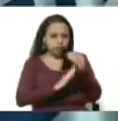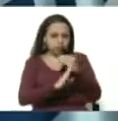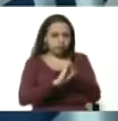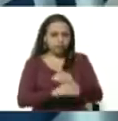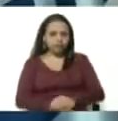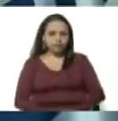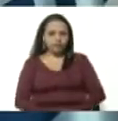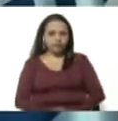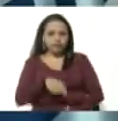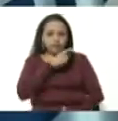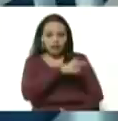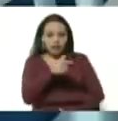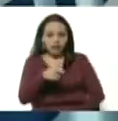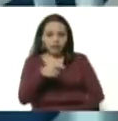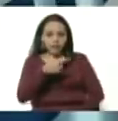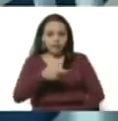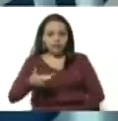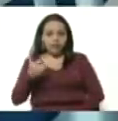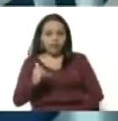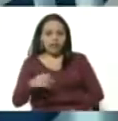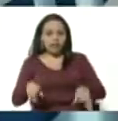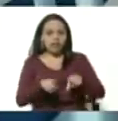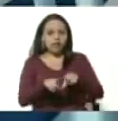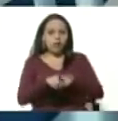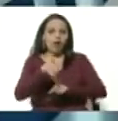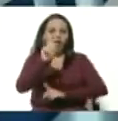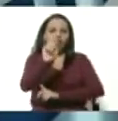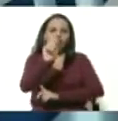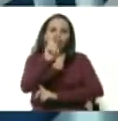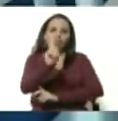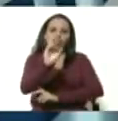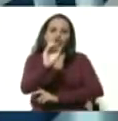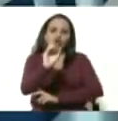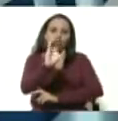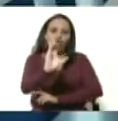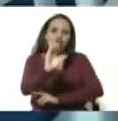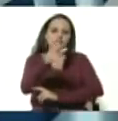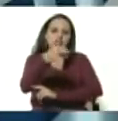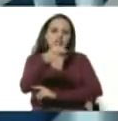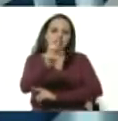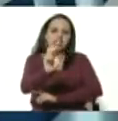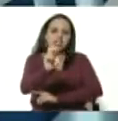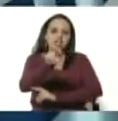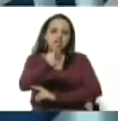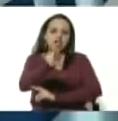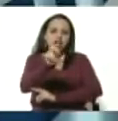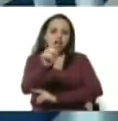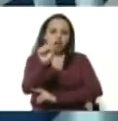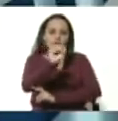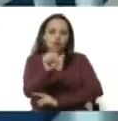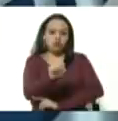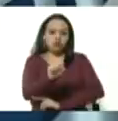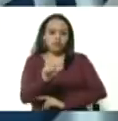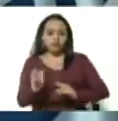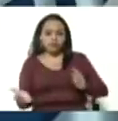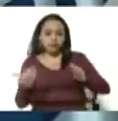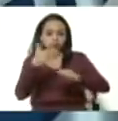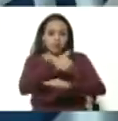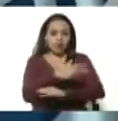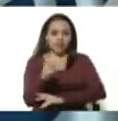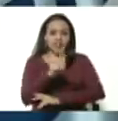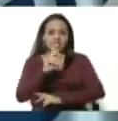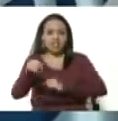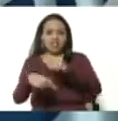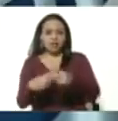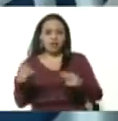Estos sujetos delincuentes son conocidos como los trocheros. Hacia Venezuela. Y una vez en el Estado Táchira